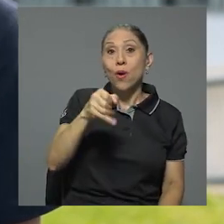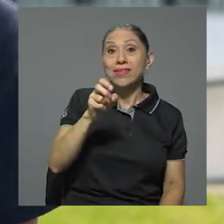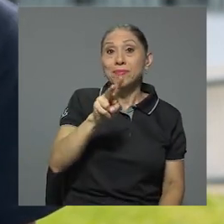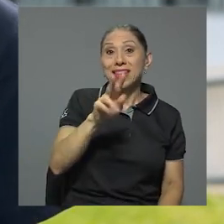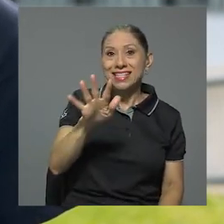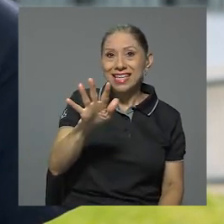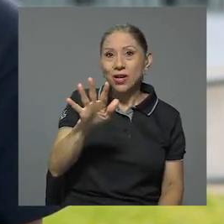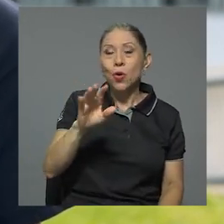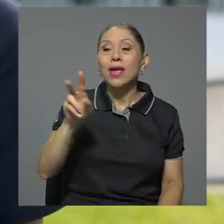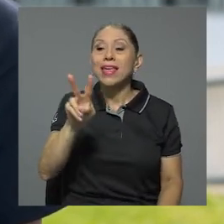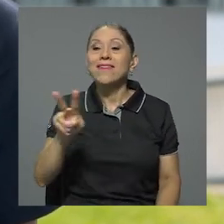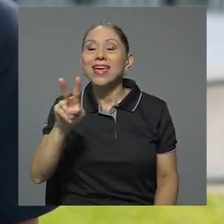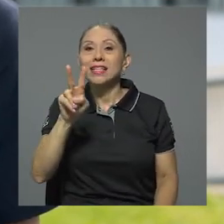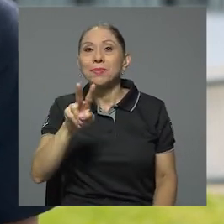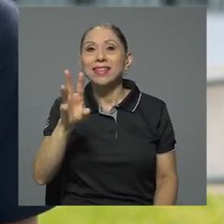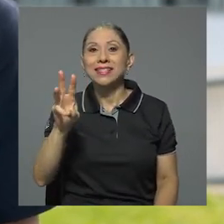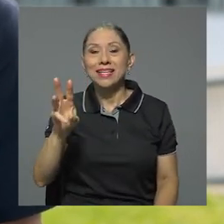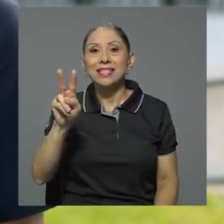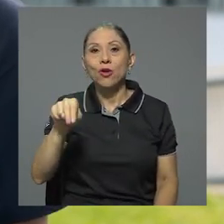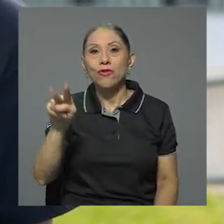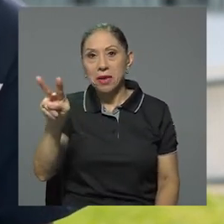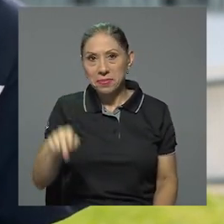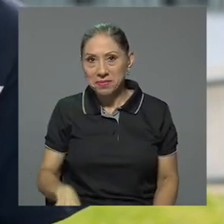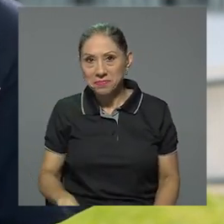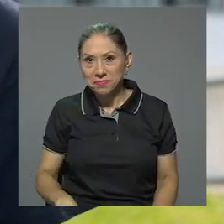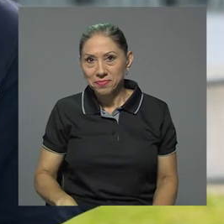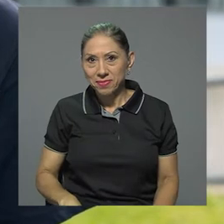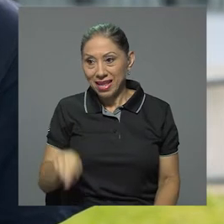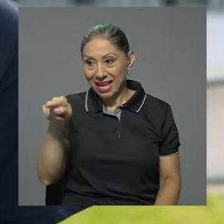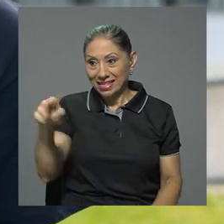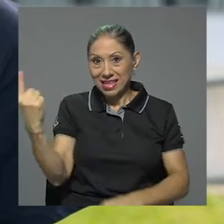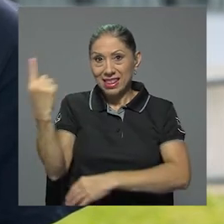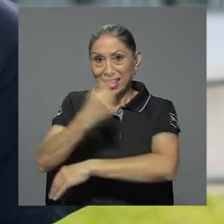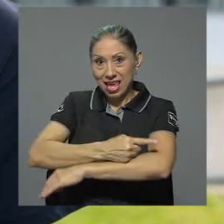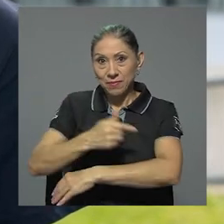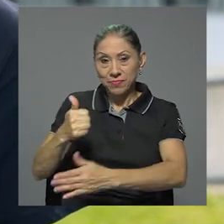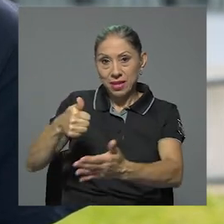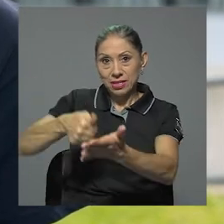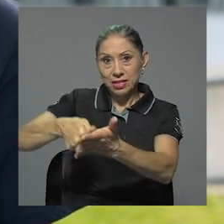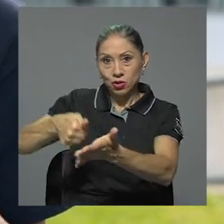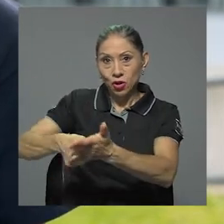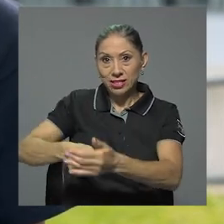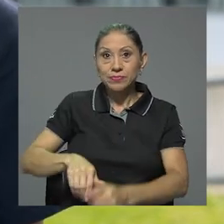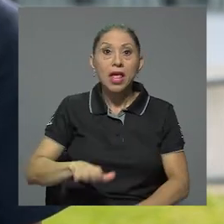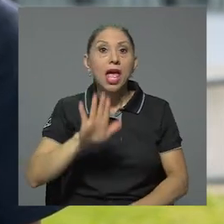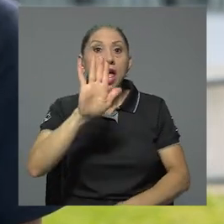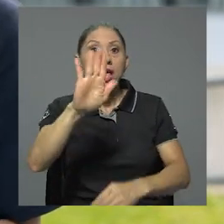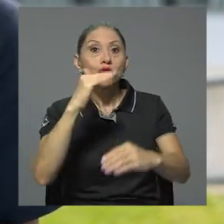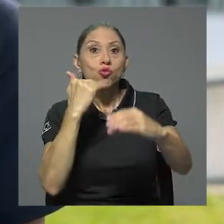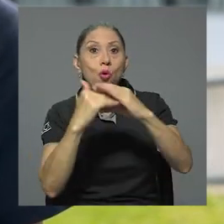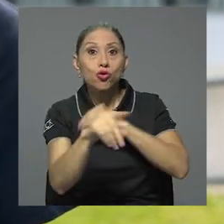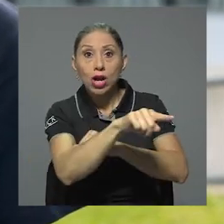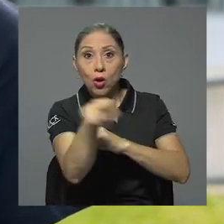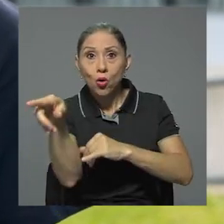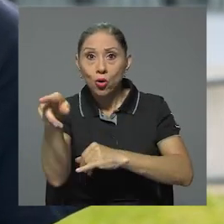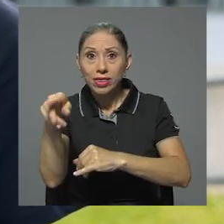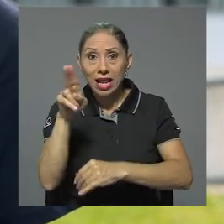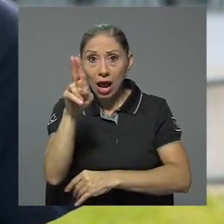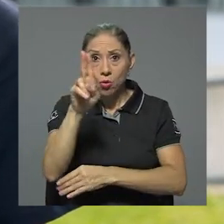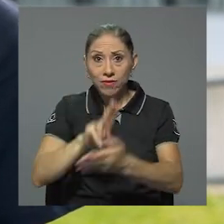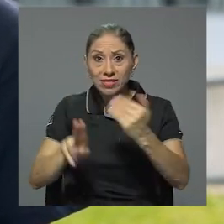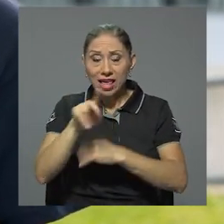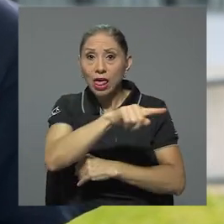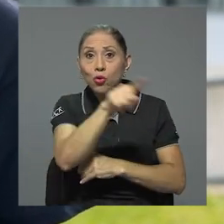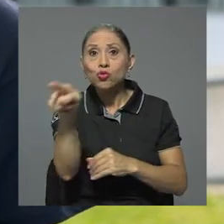y viernes 26 de noviembre, que van a ser las elecciones, las personas van a tener en su correo electrónico, el correo institucional,